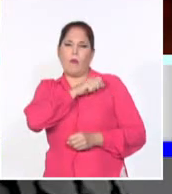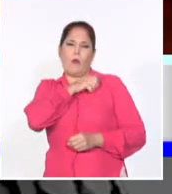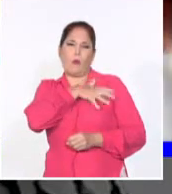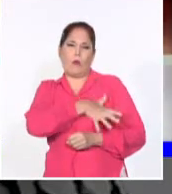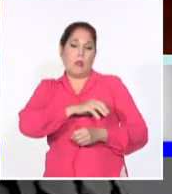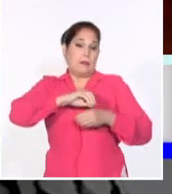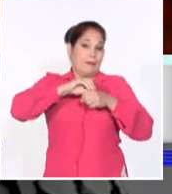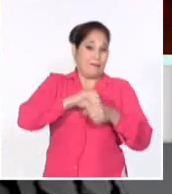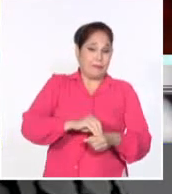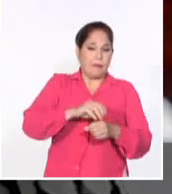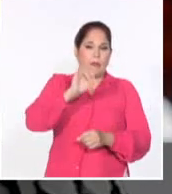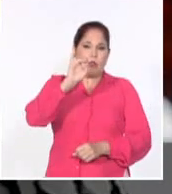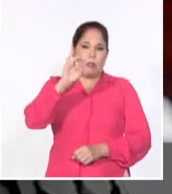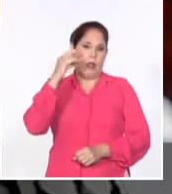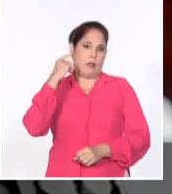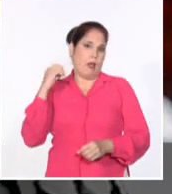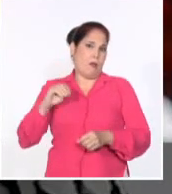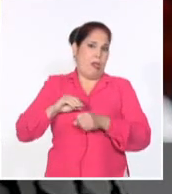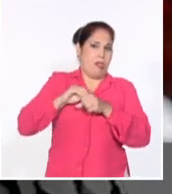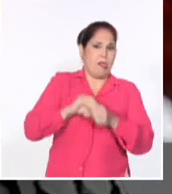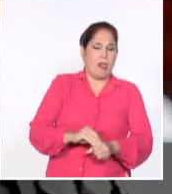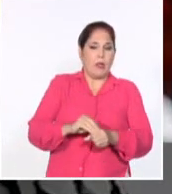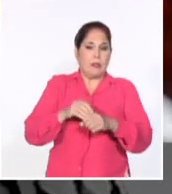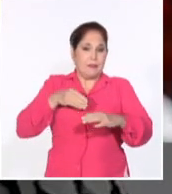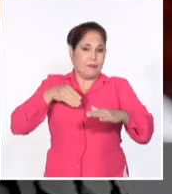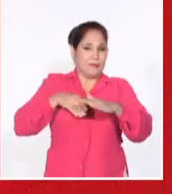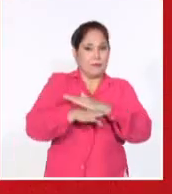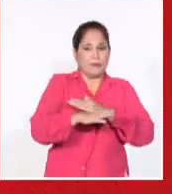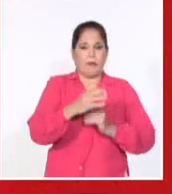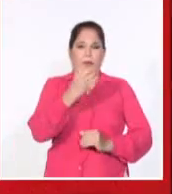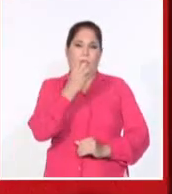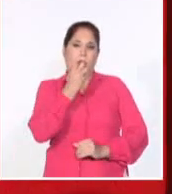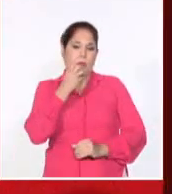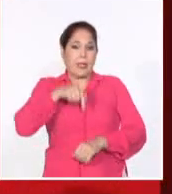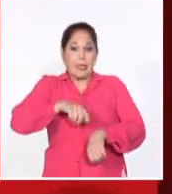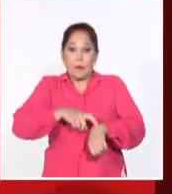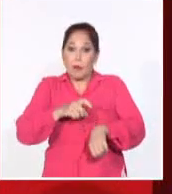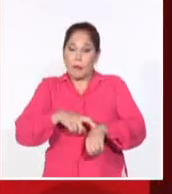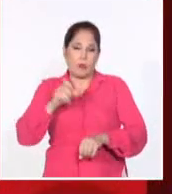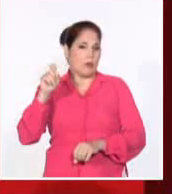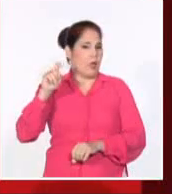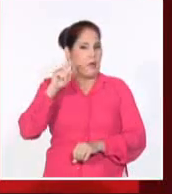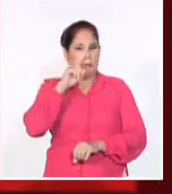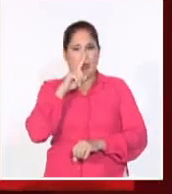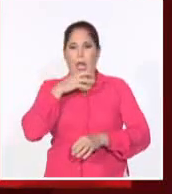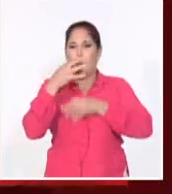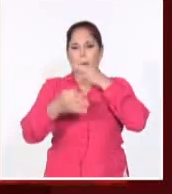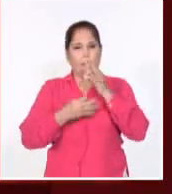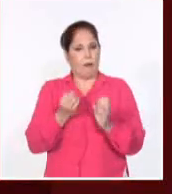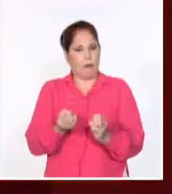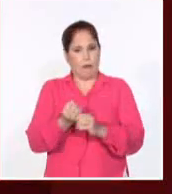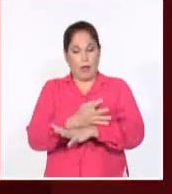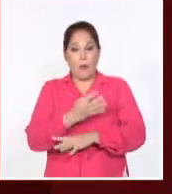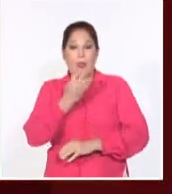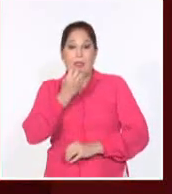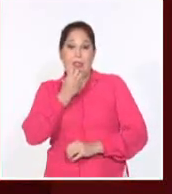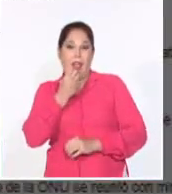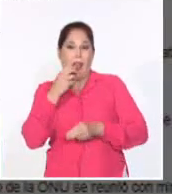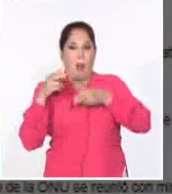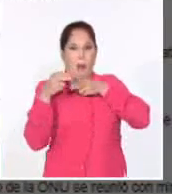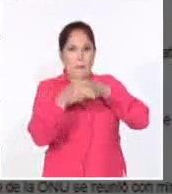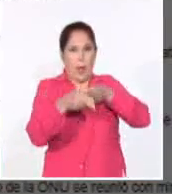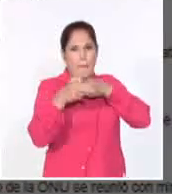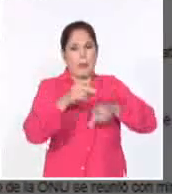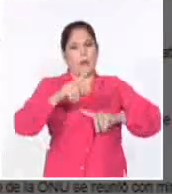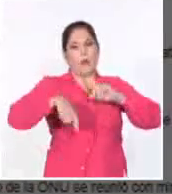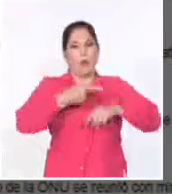por más de 70 años a una usurpación dantesca y porque es hora de que se acabe la impunidad con la que Israel lanza su maquinaria de guerra